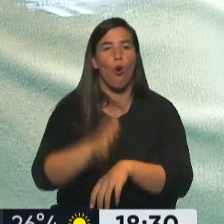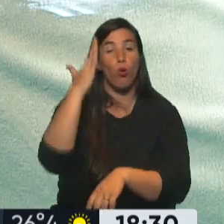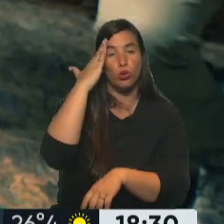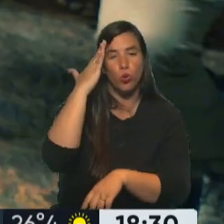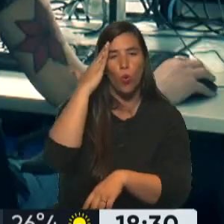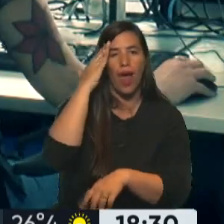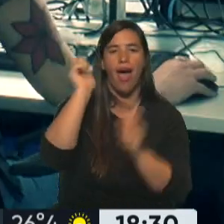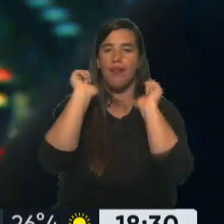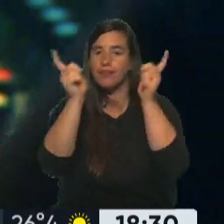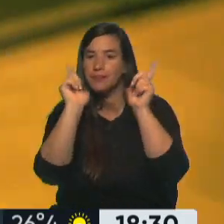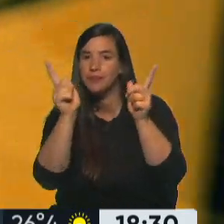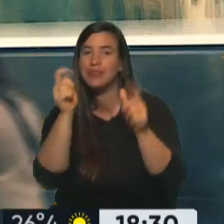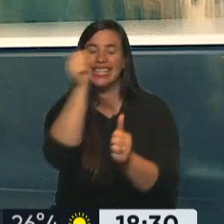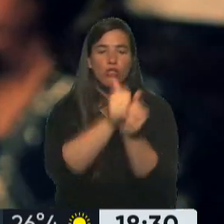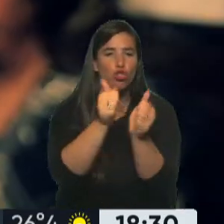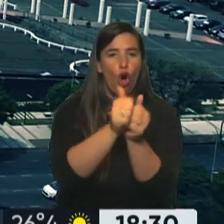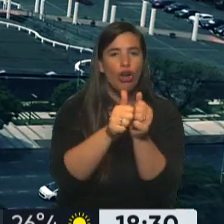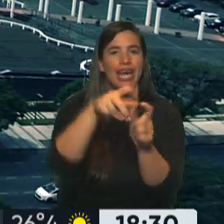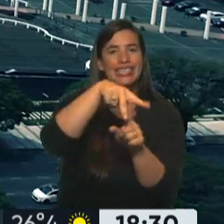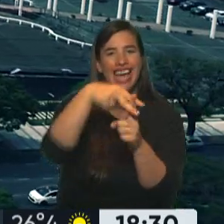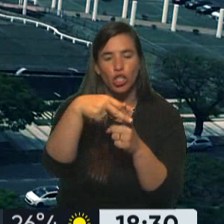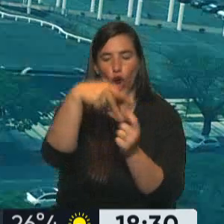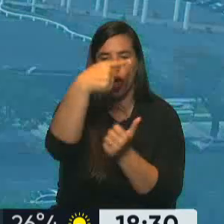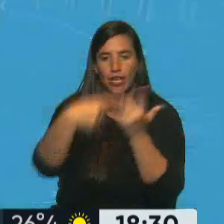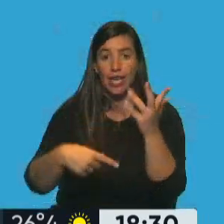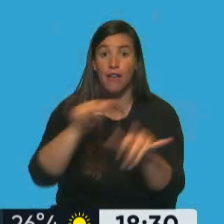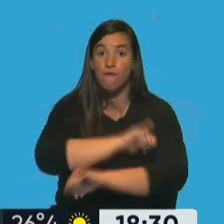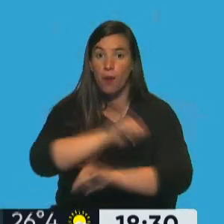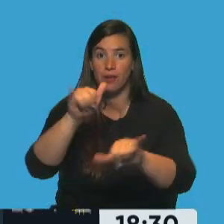historia y tecnología, información plural y federal.